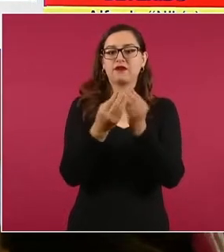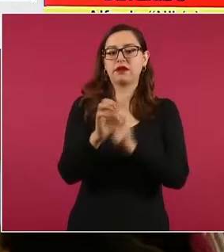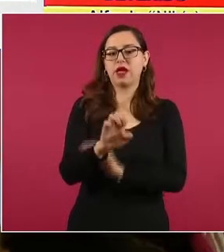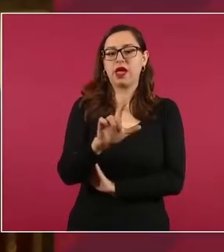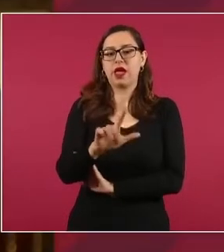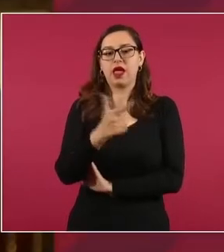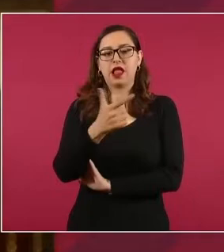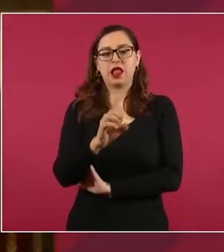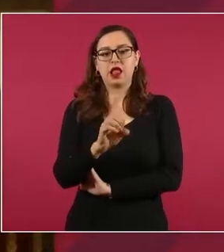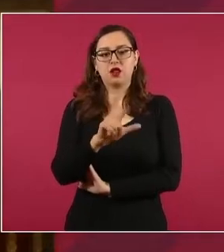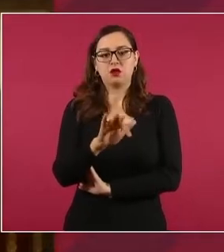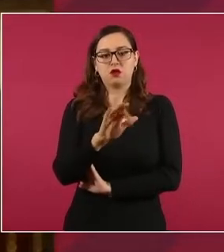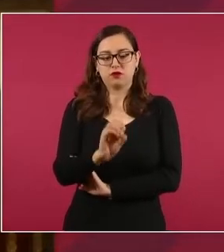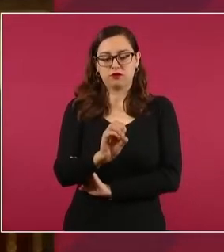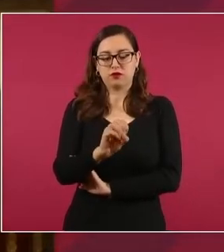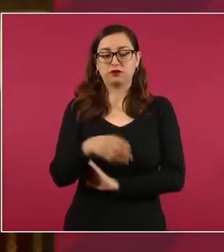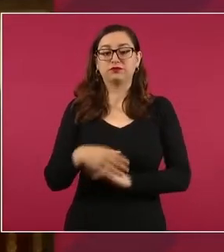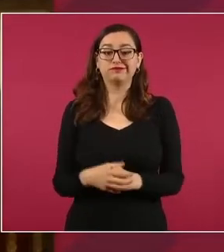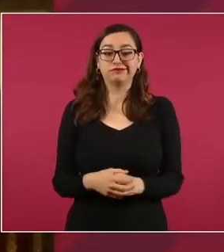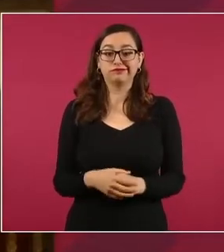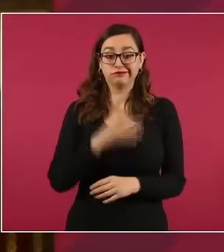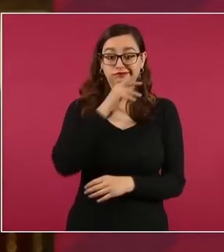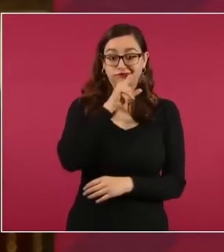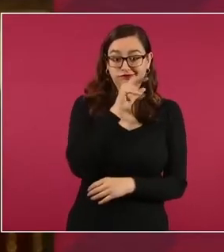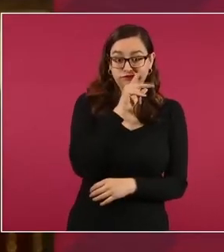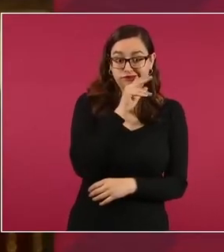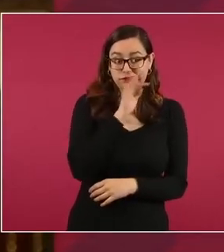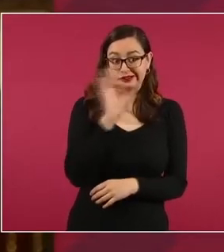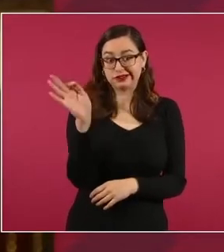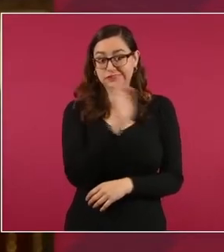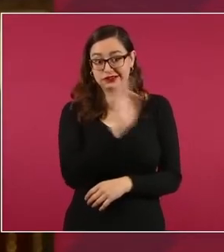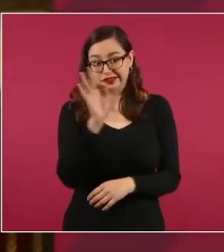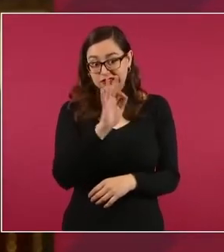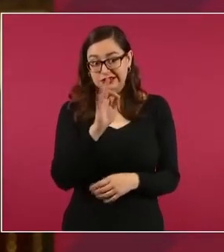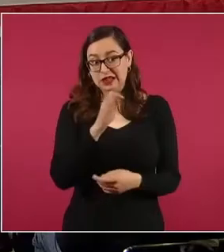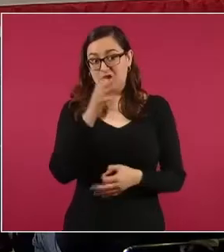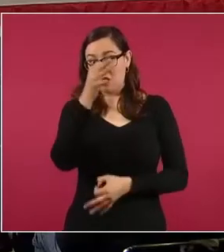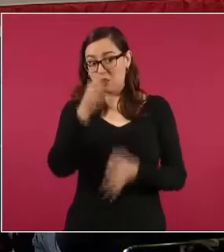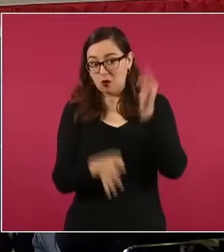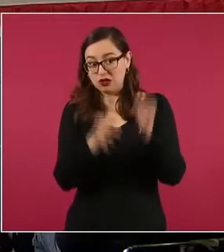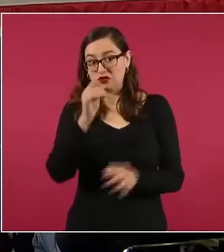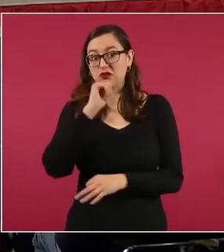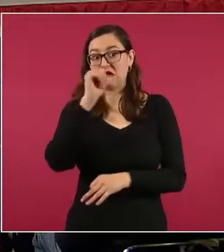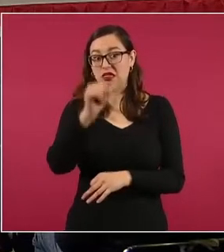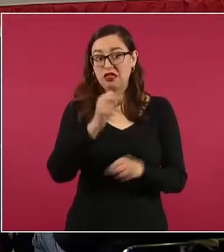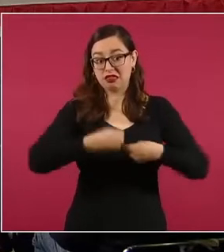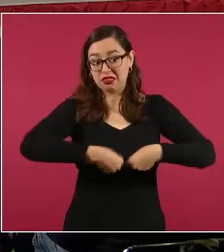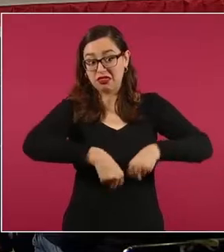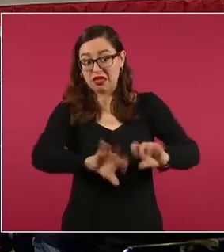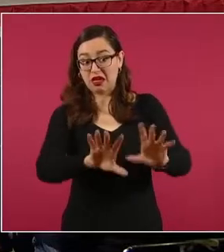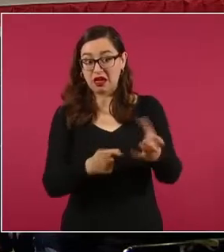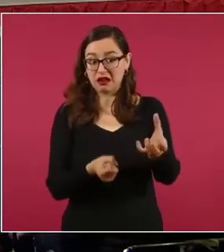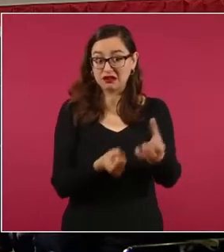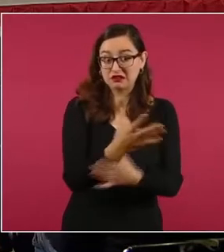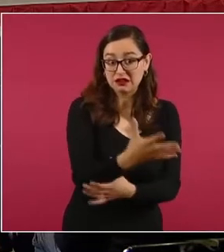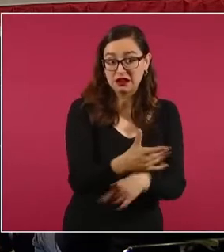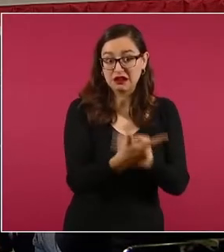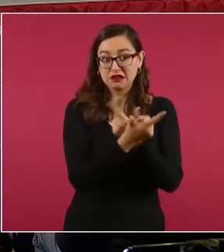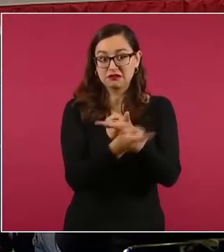sujeto había preocupación de que no fuera vinculado a proceso. Finalmente se le vinculó a proceso y